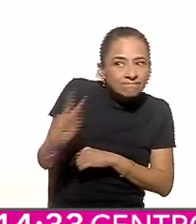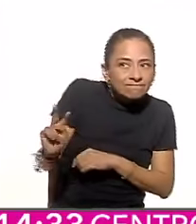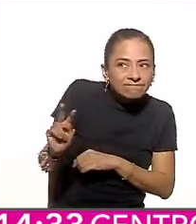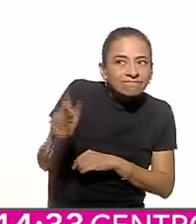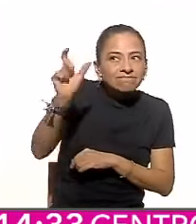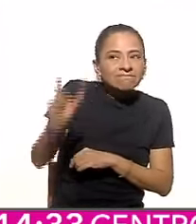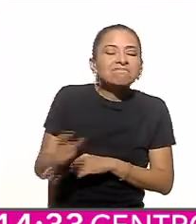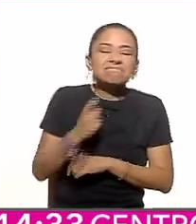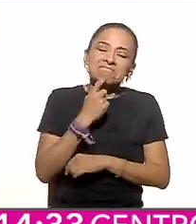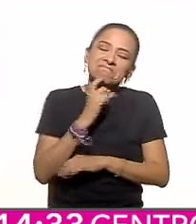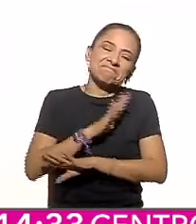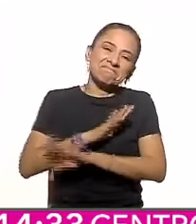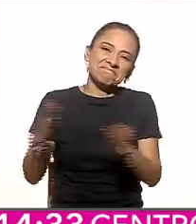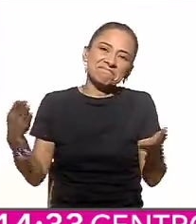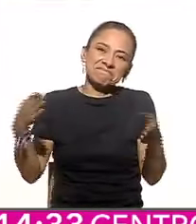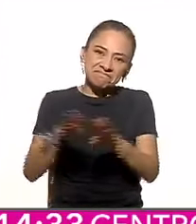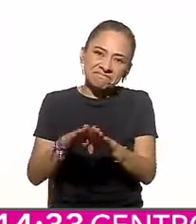seis años, a Claudia.